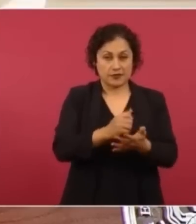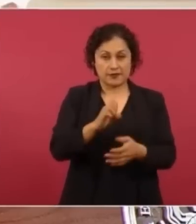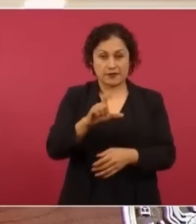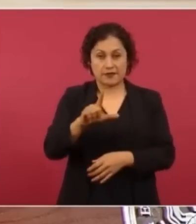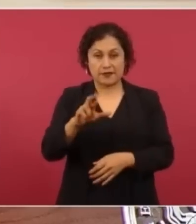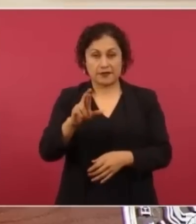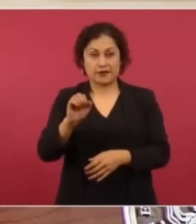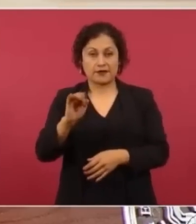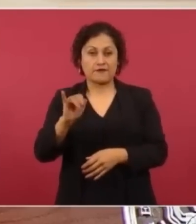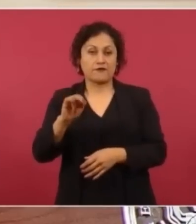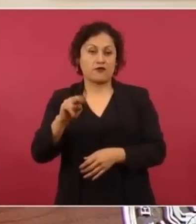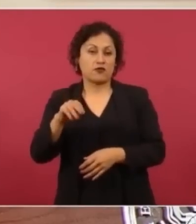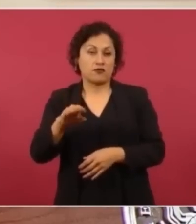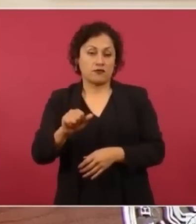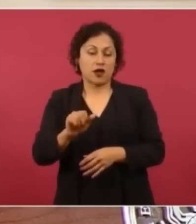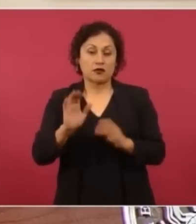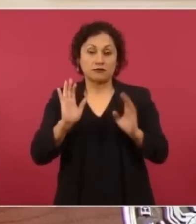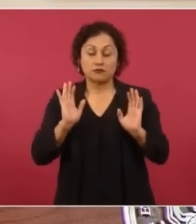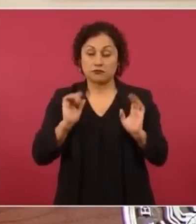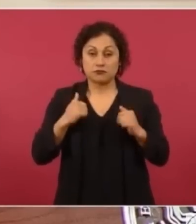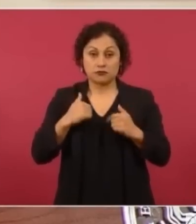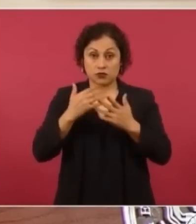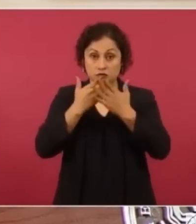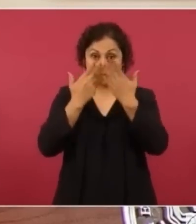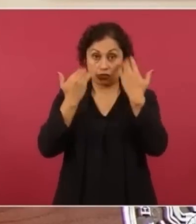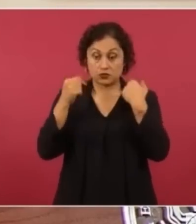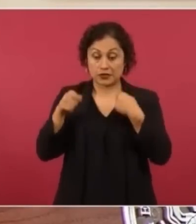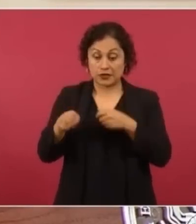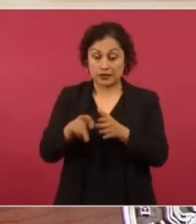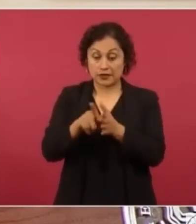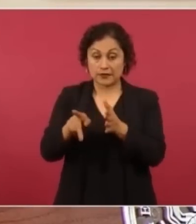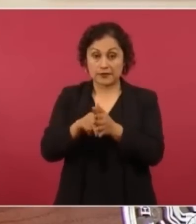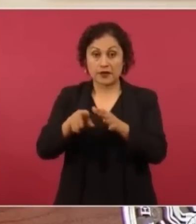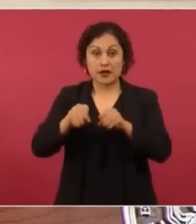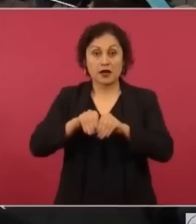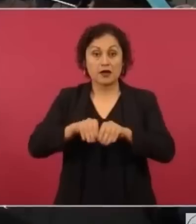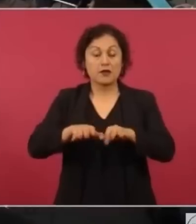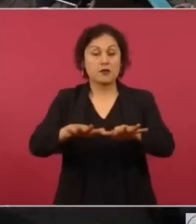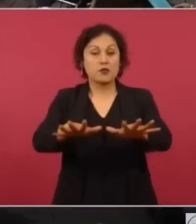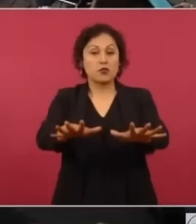no sé por qué razón dan a conocer la grabación.